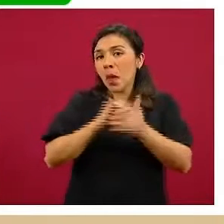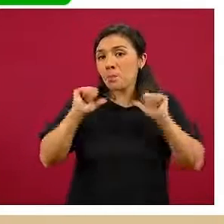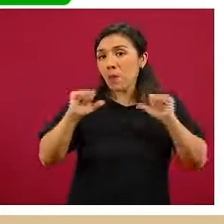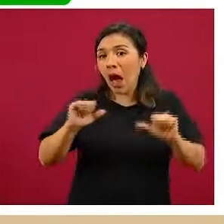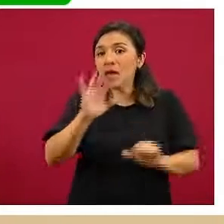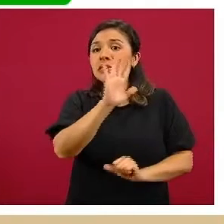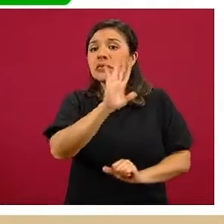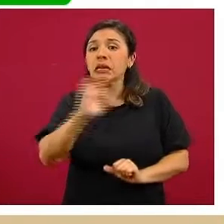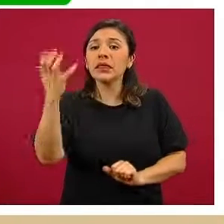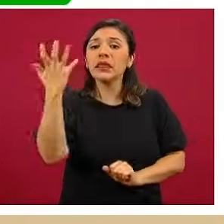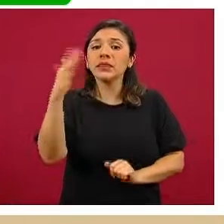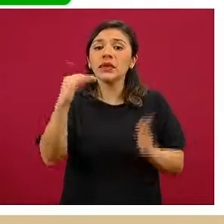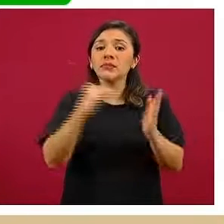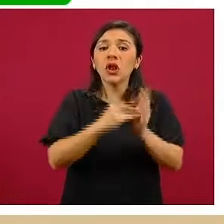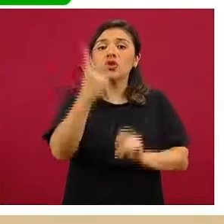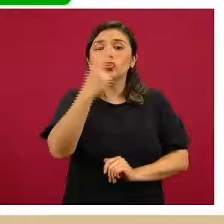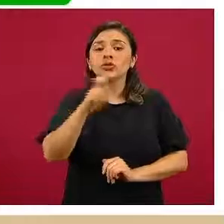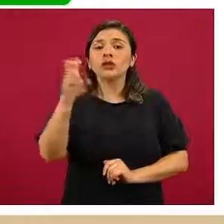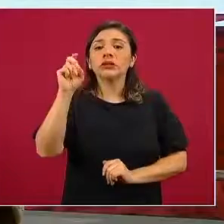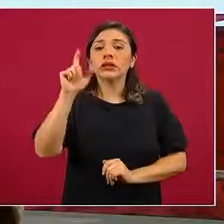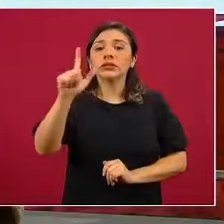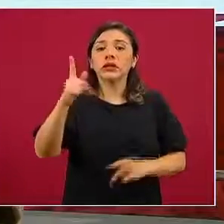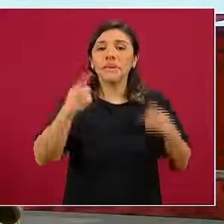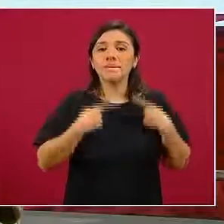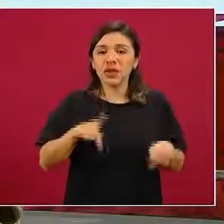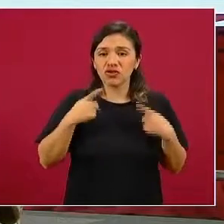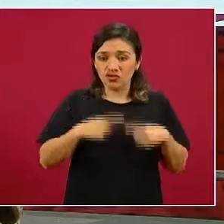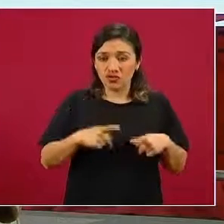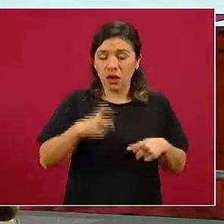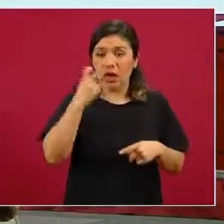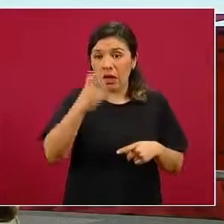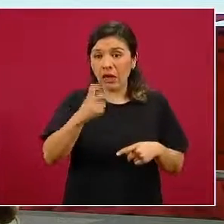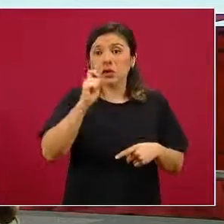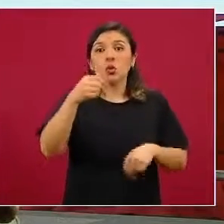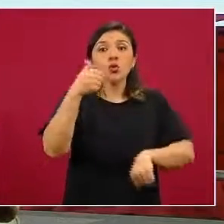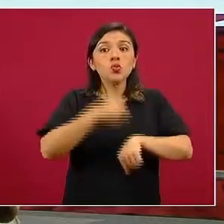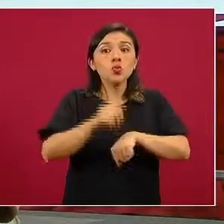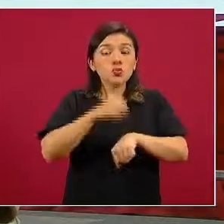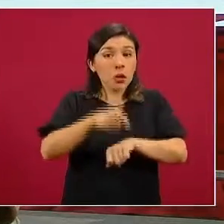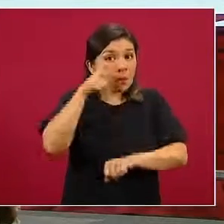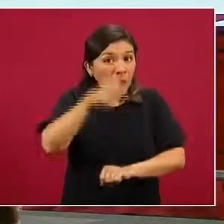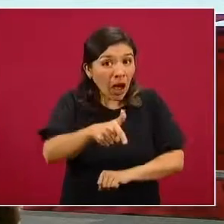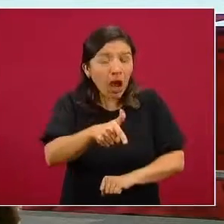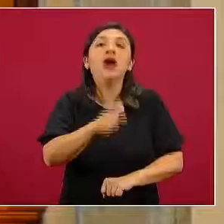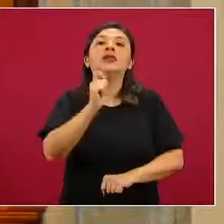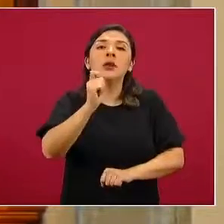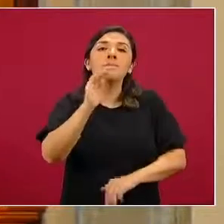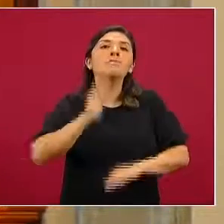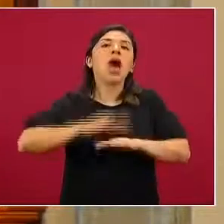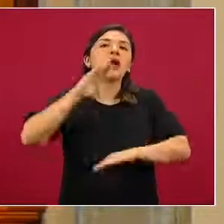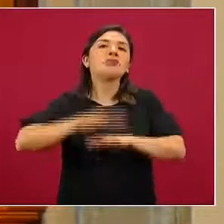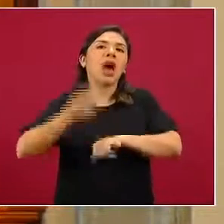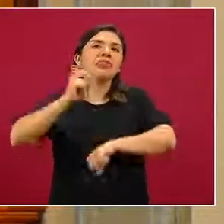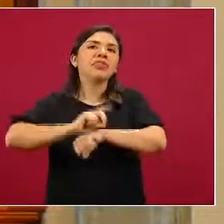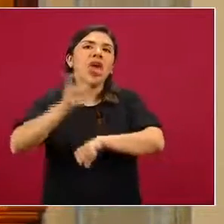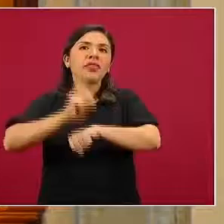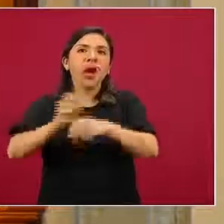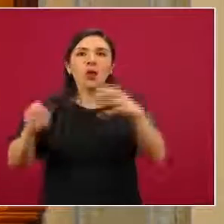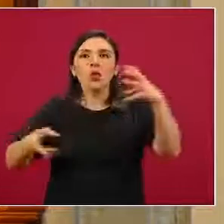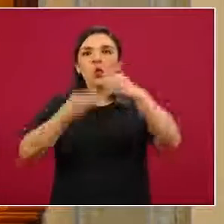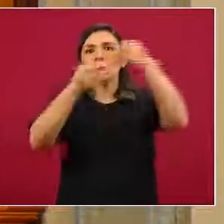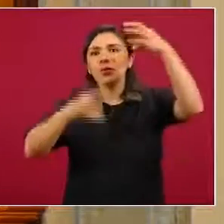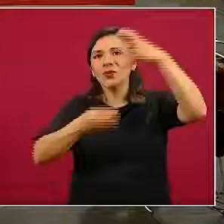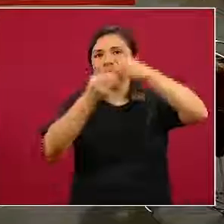510 mil 237 y que es además un número que también se va incrementando día a día. Y